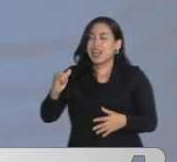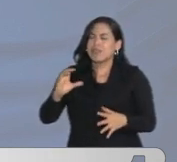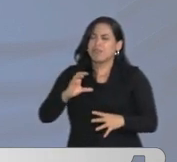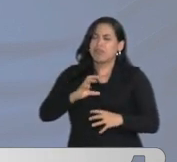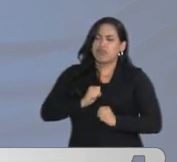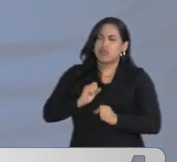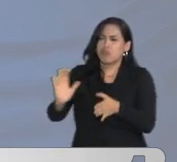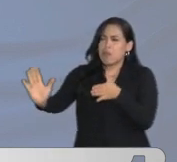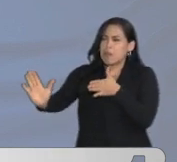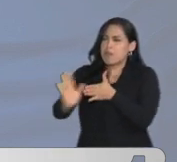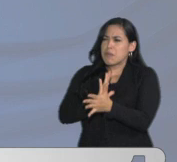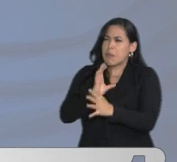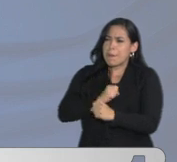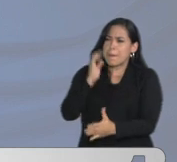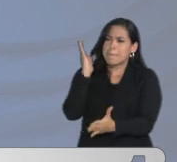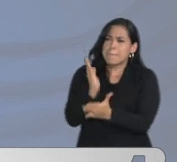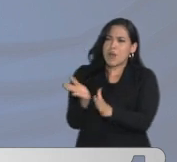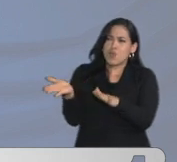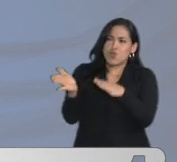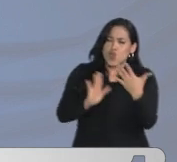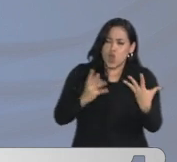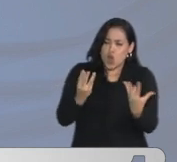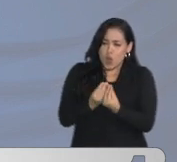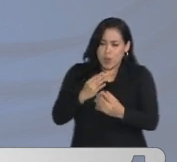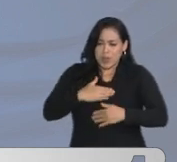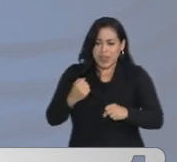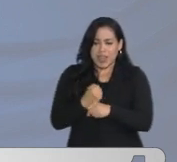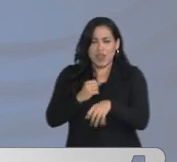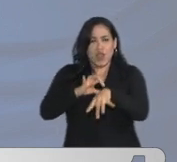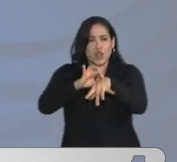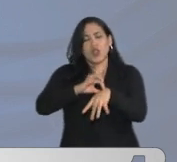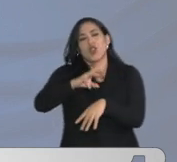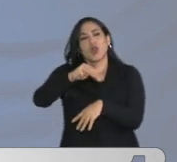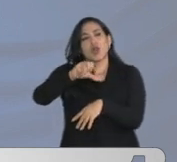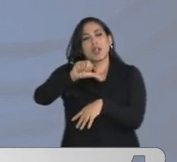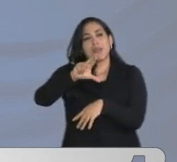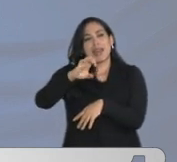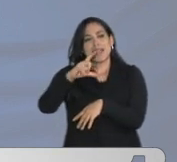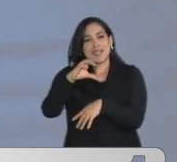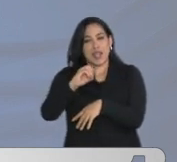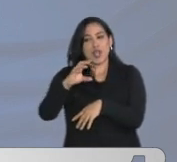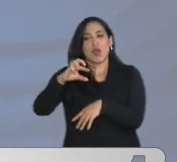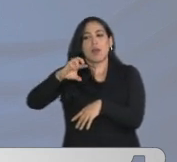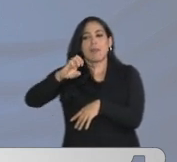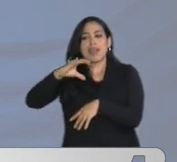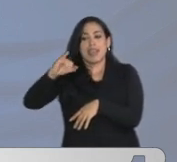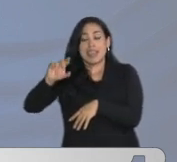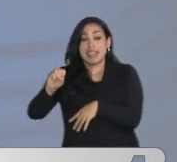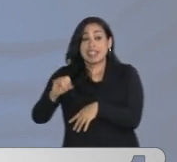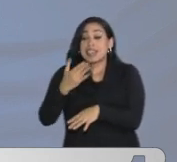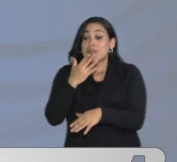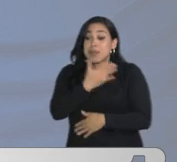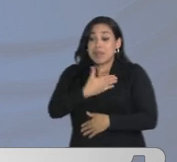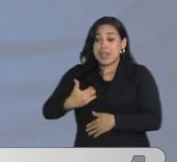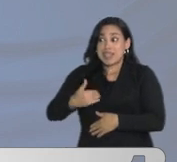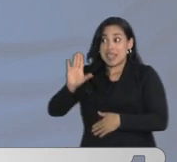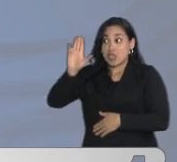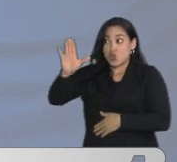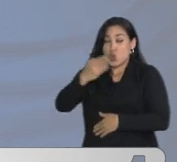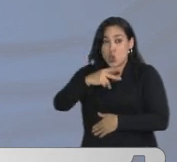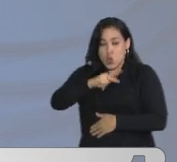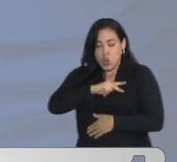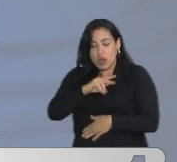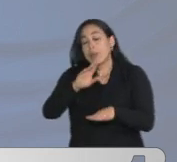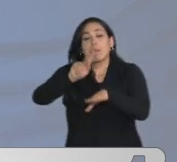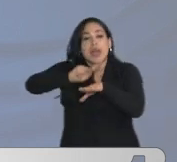noticia de la muerte de un compañero de trabajo nuestro, como es el doctor Marcelo Pecci, el presidente de la República del Paraguay, la